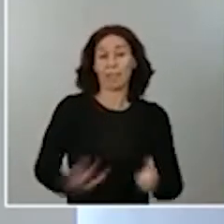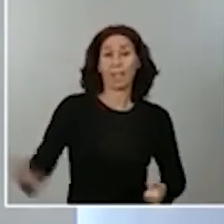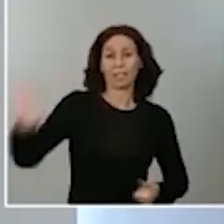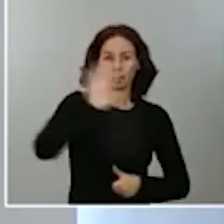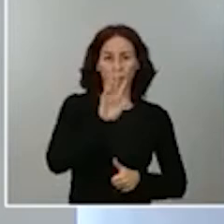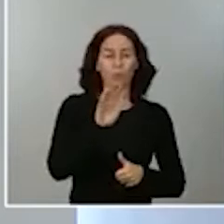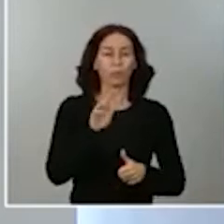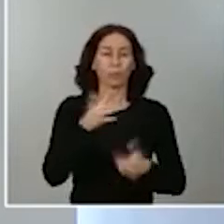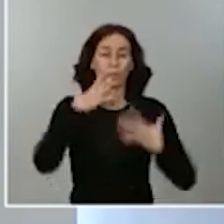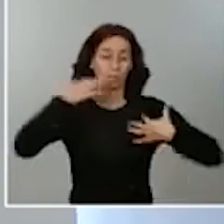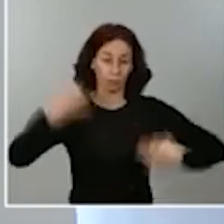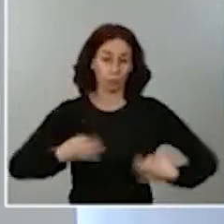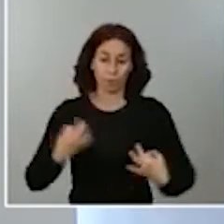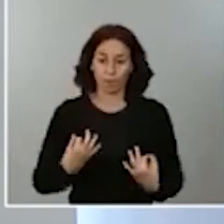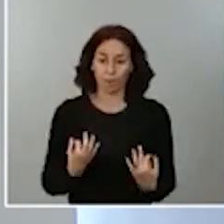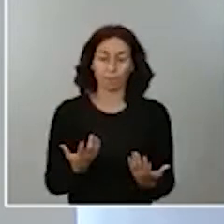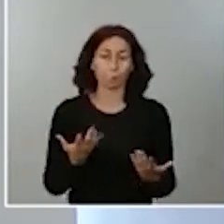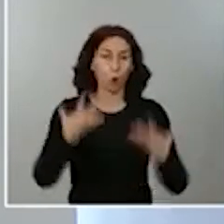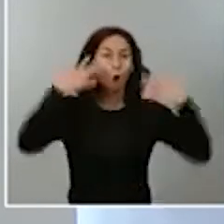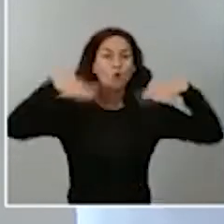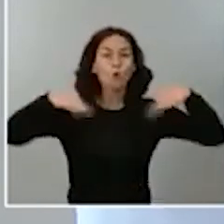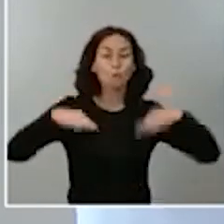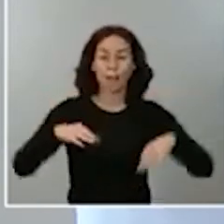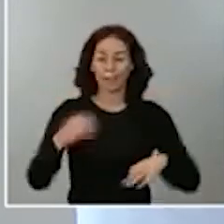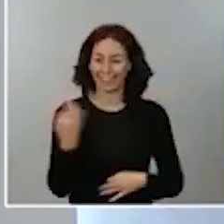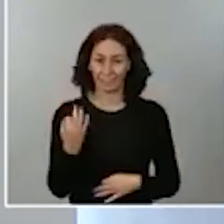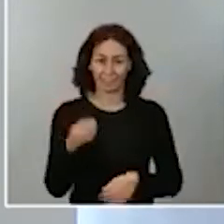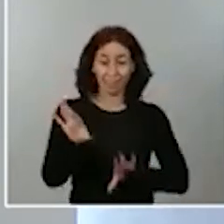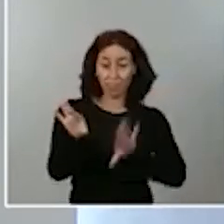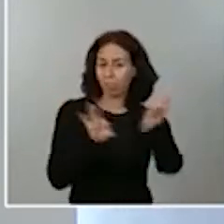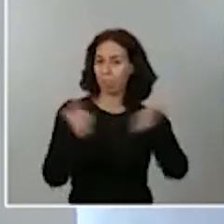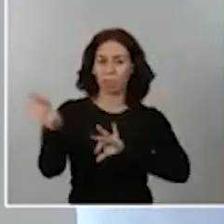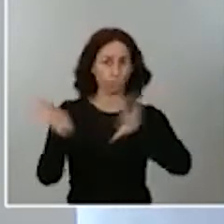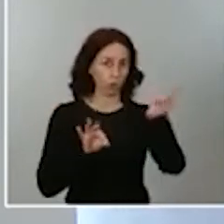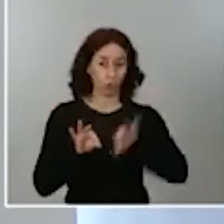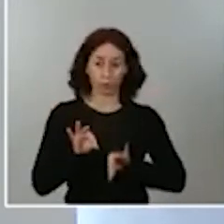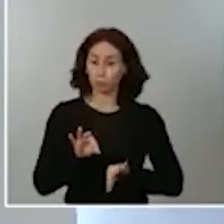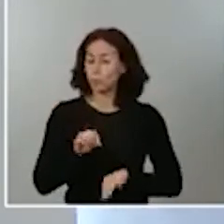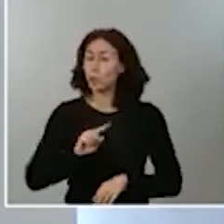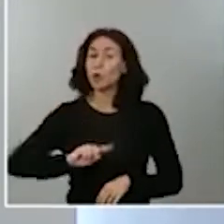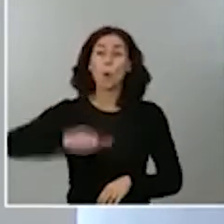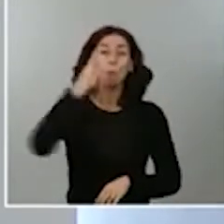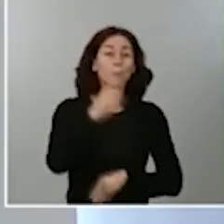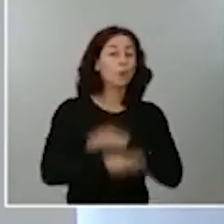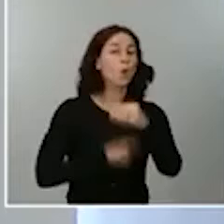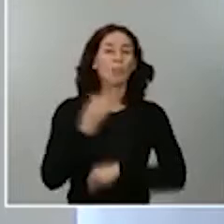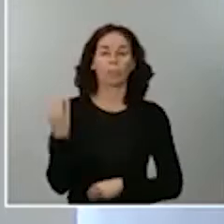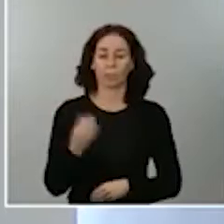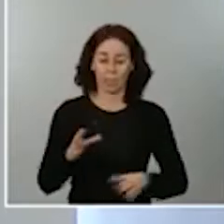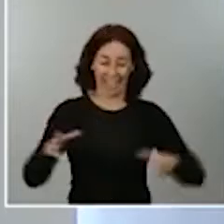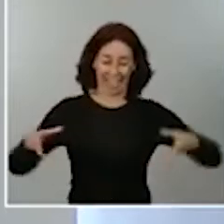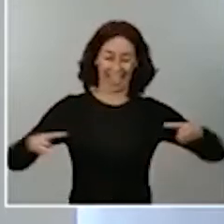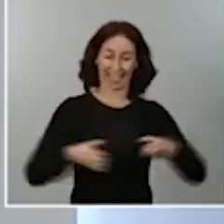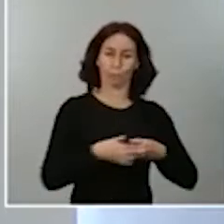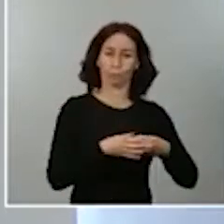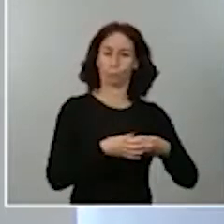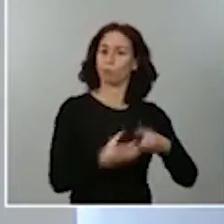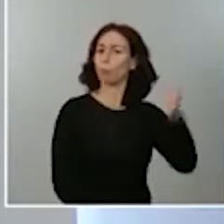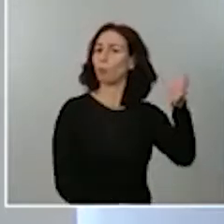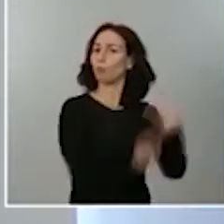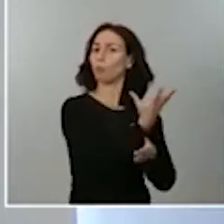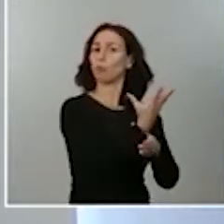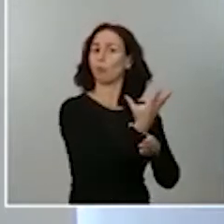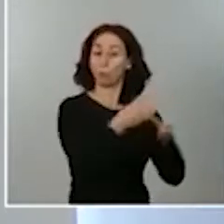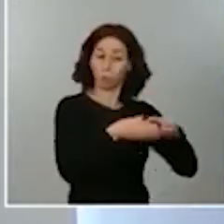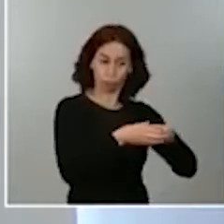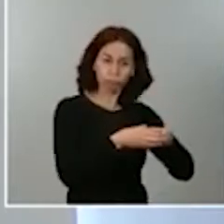es tomar decisiones. Y una de las decisiones primeras es formar equipos. Formar equipos de una forma adecuada, libre y generados en la